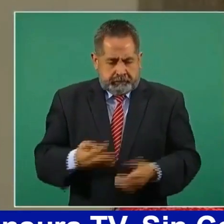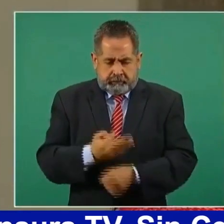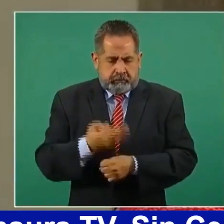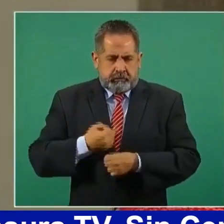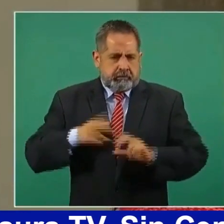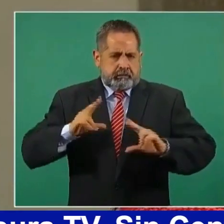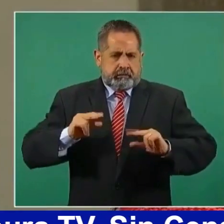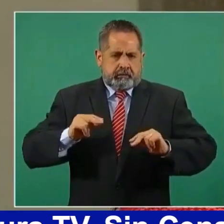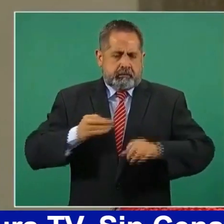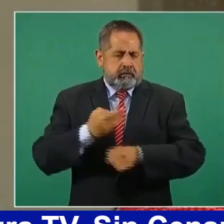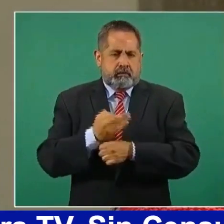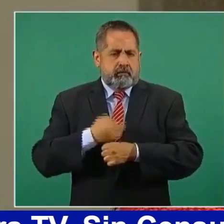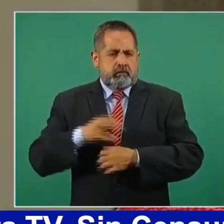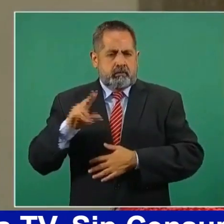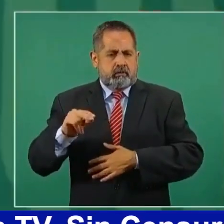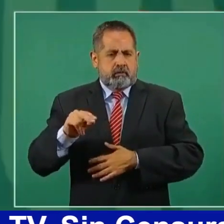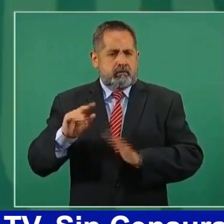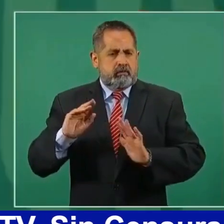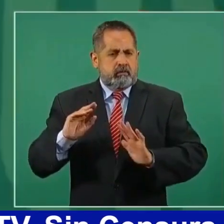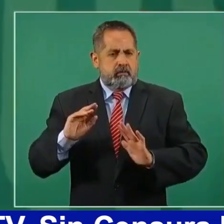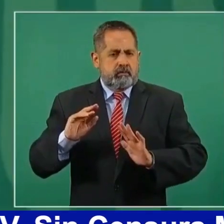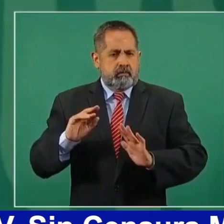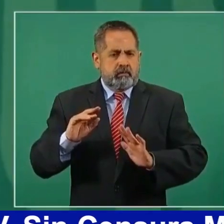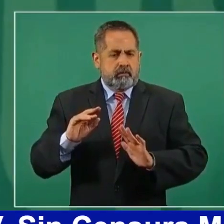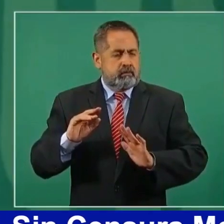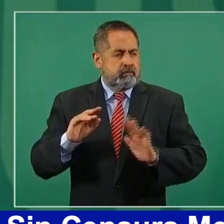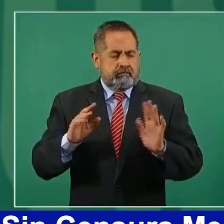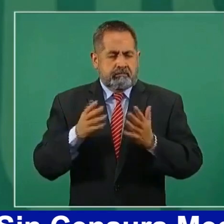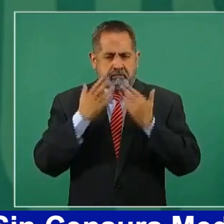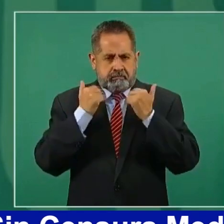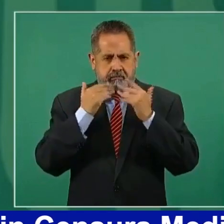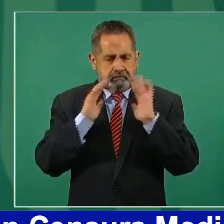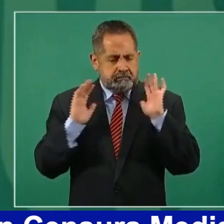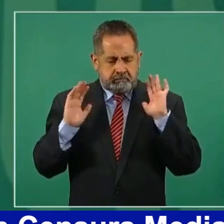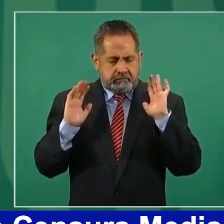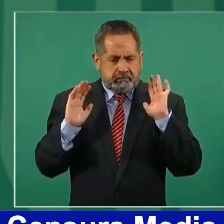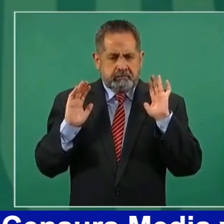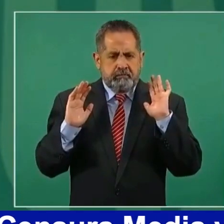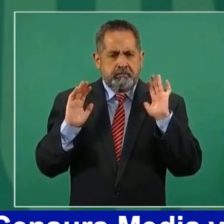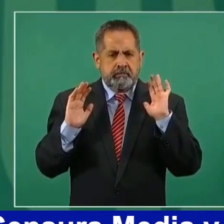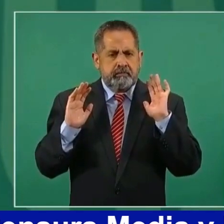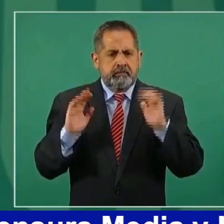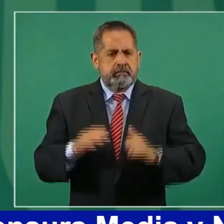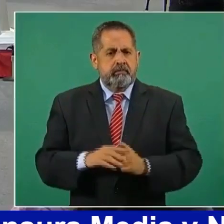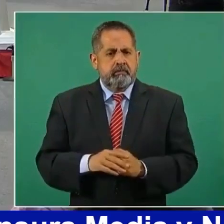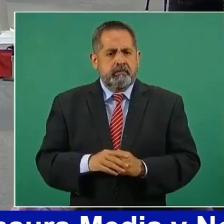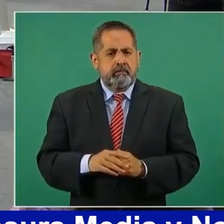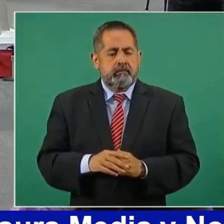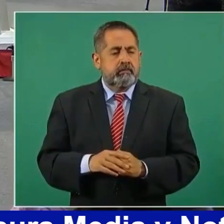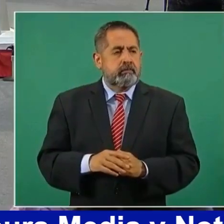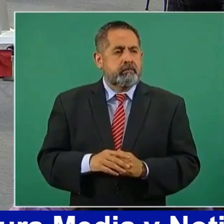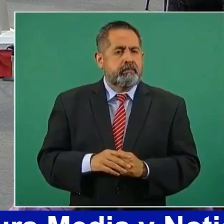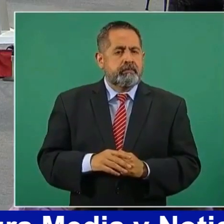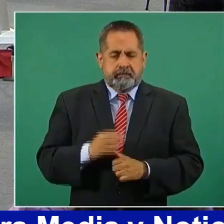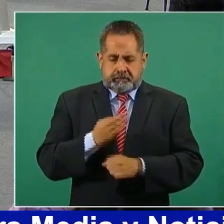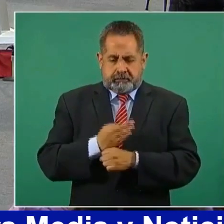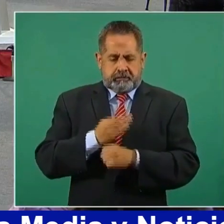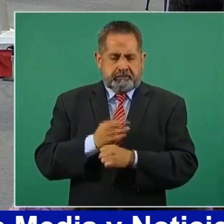si no vamos a